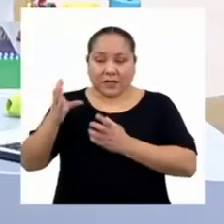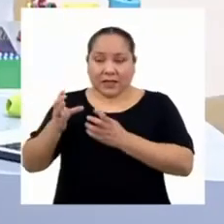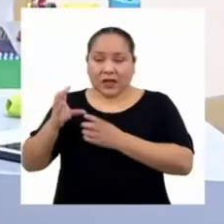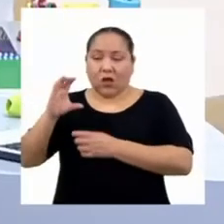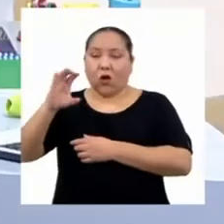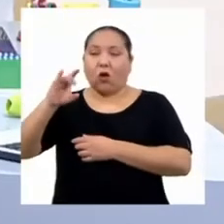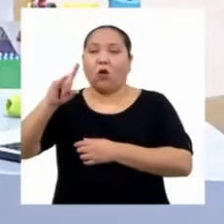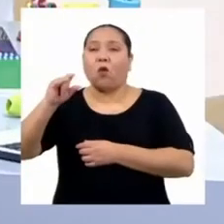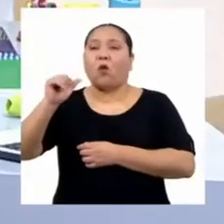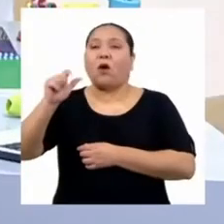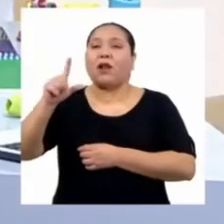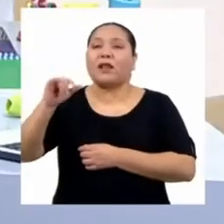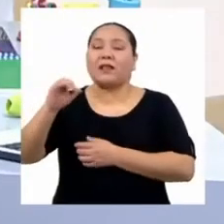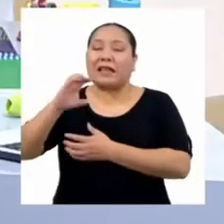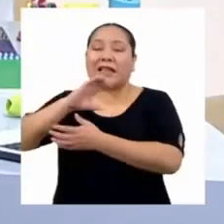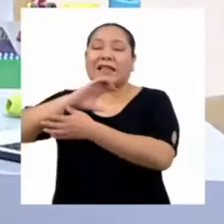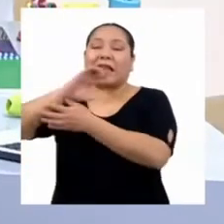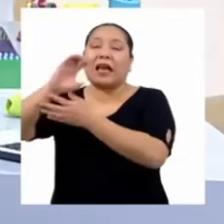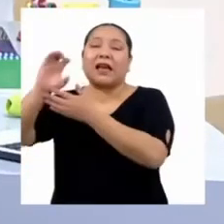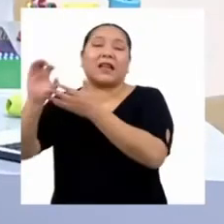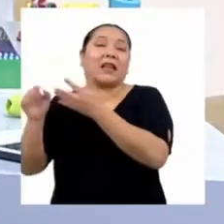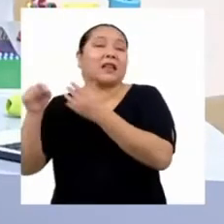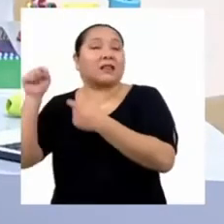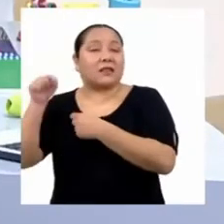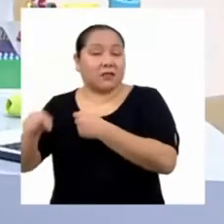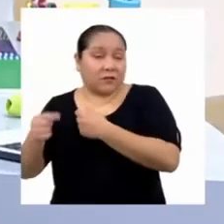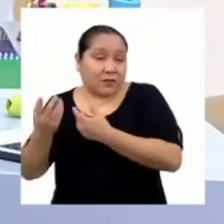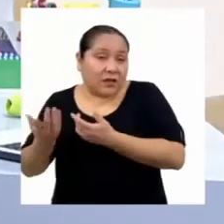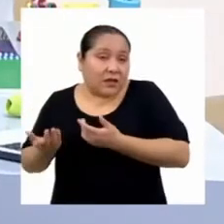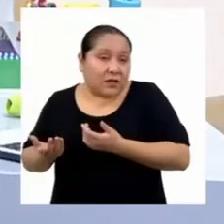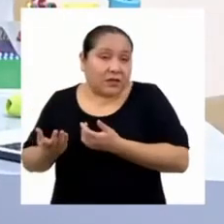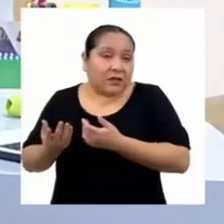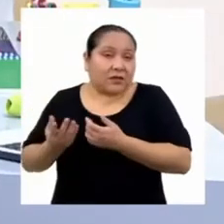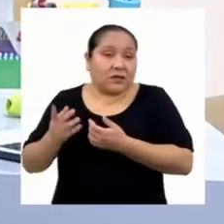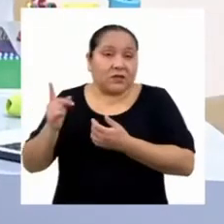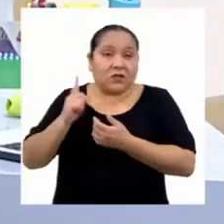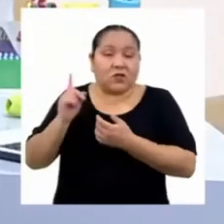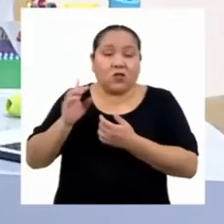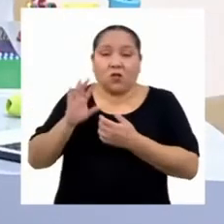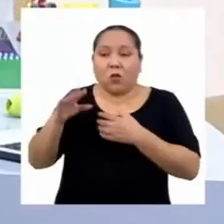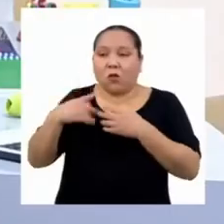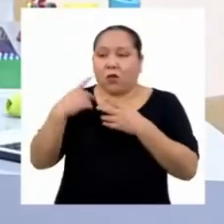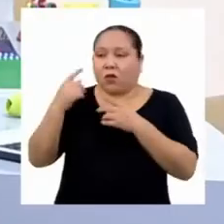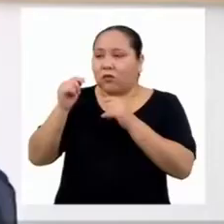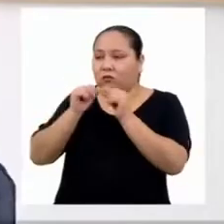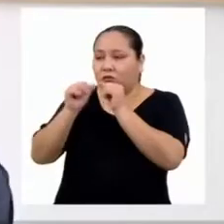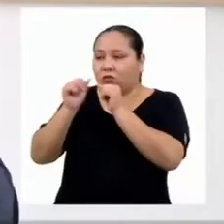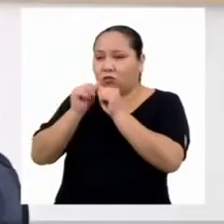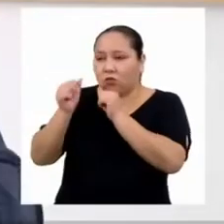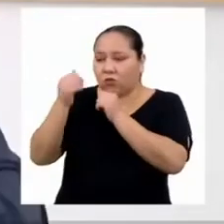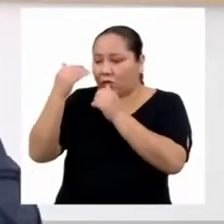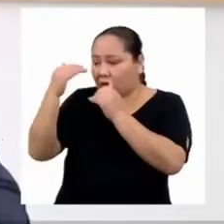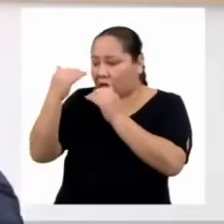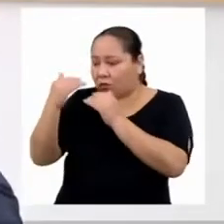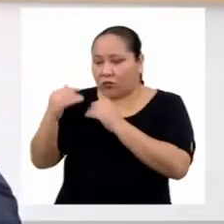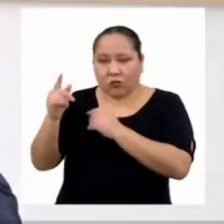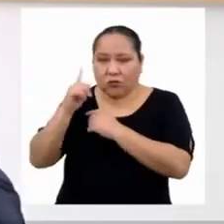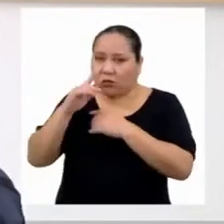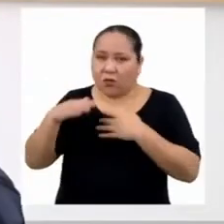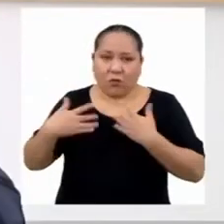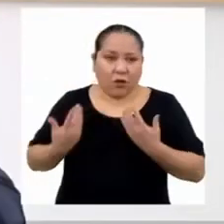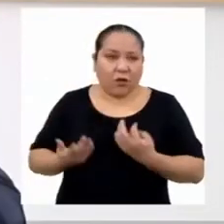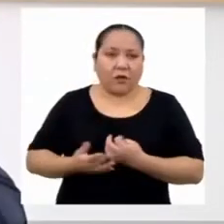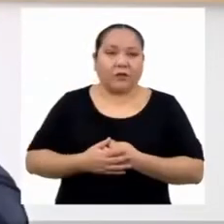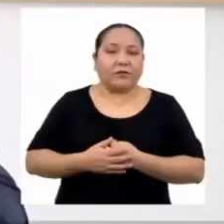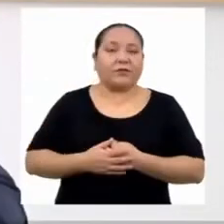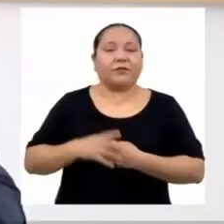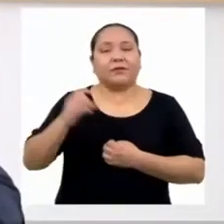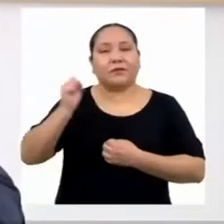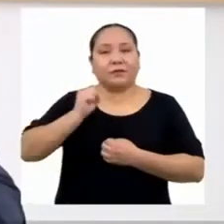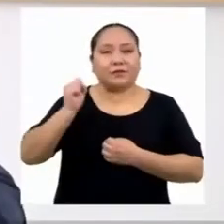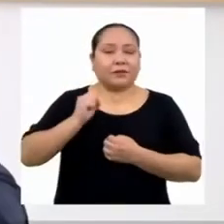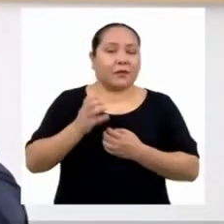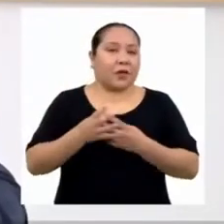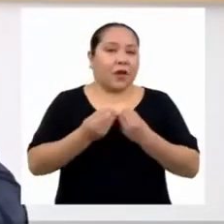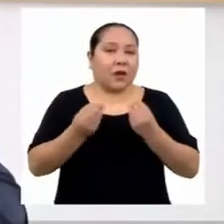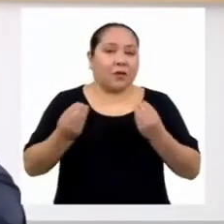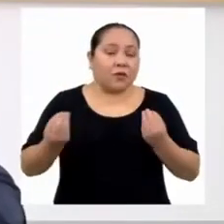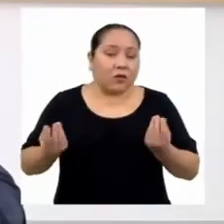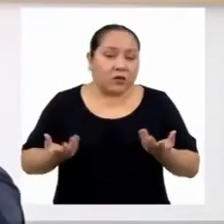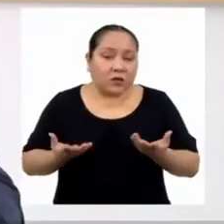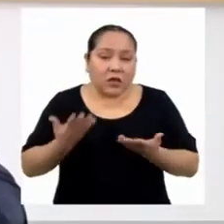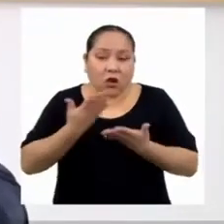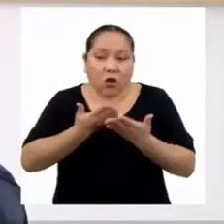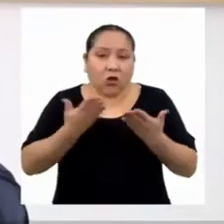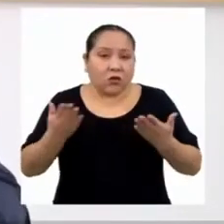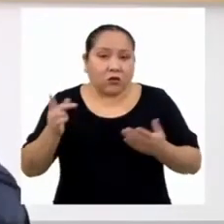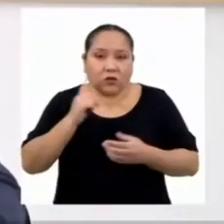aquellas que expresan características o cualidades, y no pueden ser medidas con números. Correcto, Yanira. Hay muchas variables que no pueden